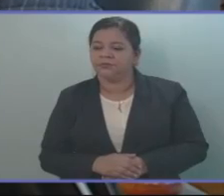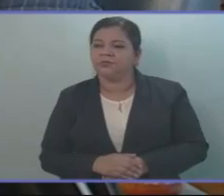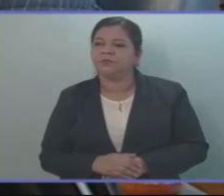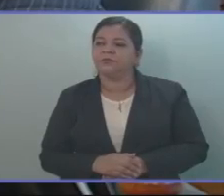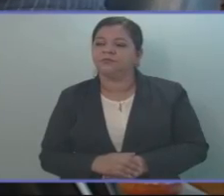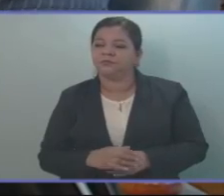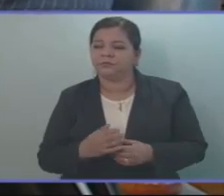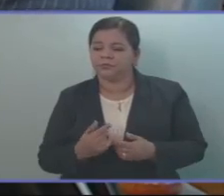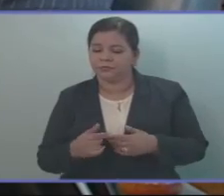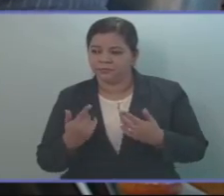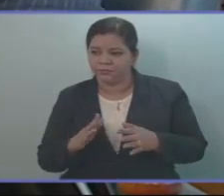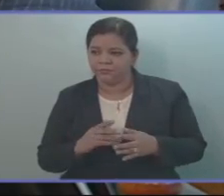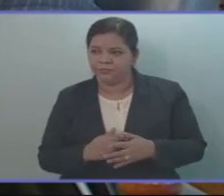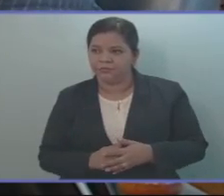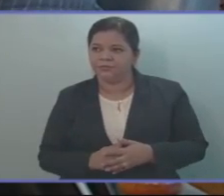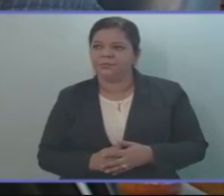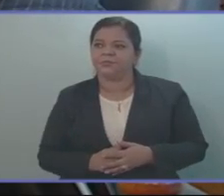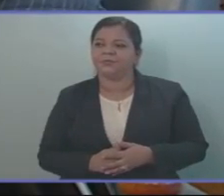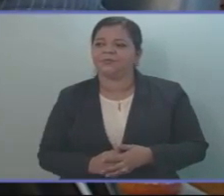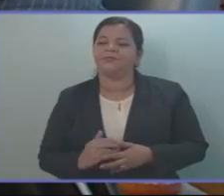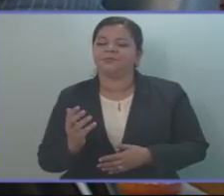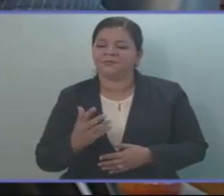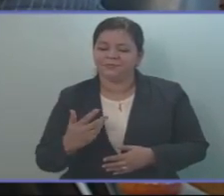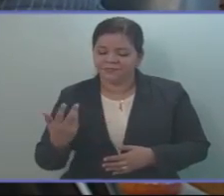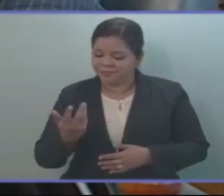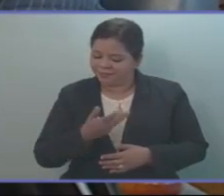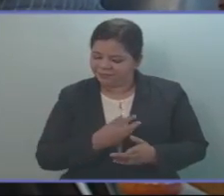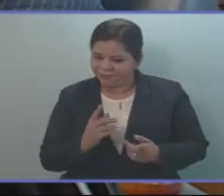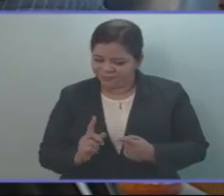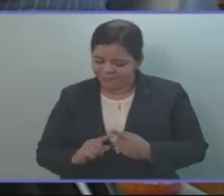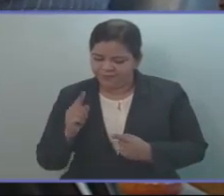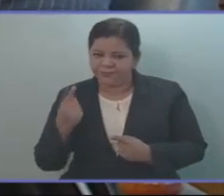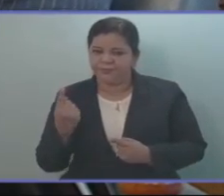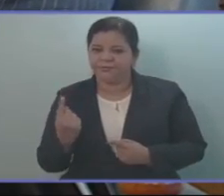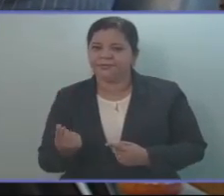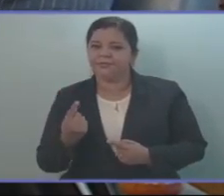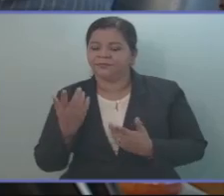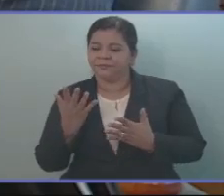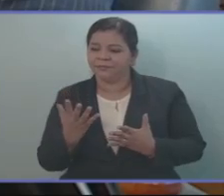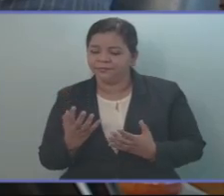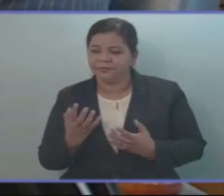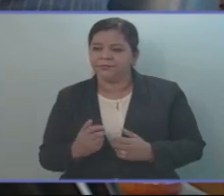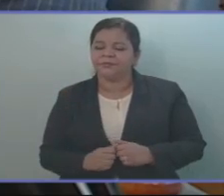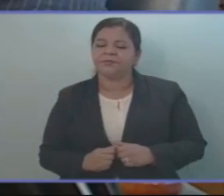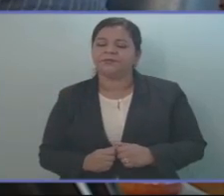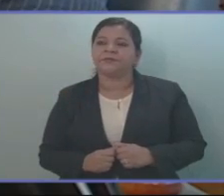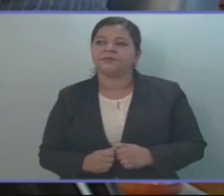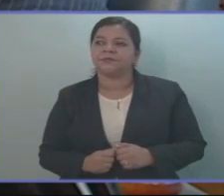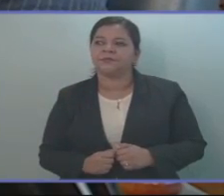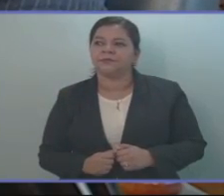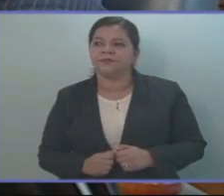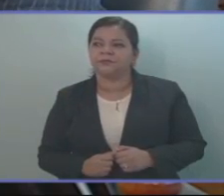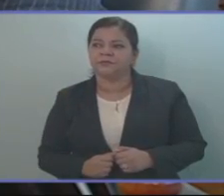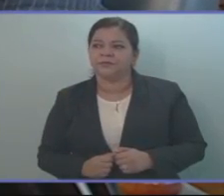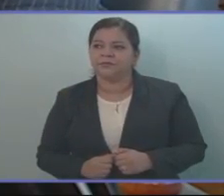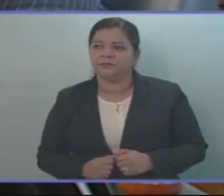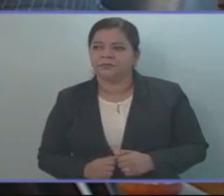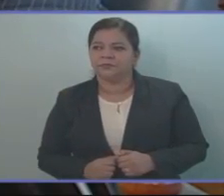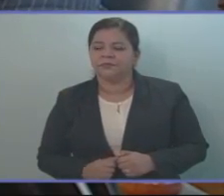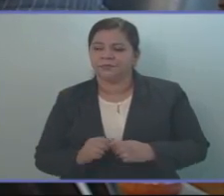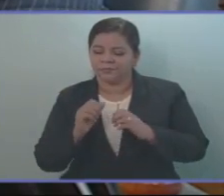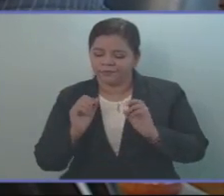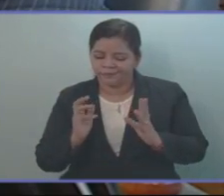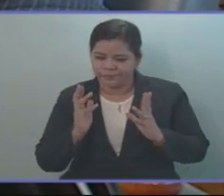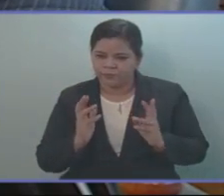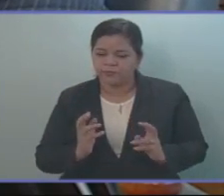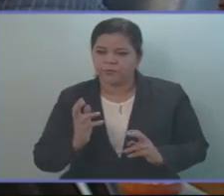prestigio, nosotros debemos, en primer lugar, poner adelante